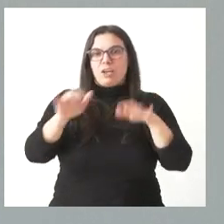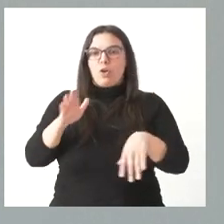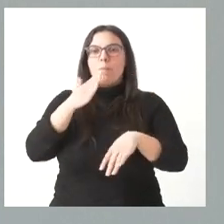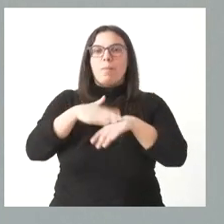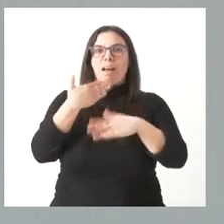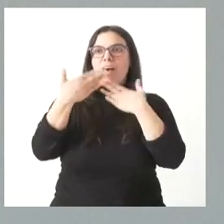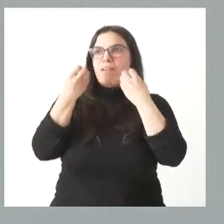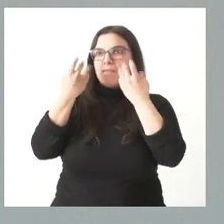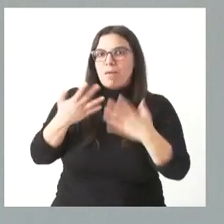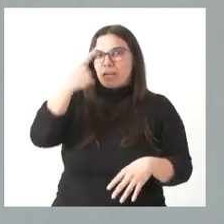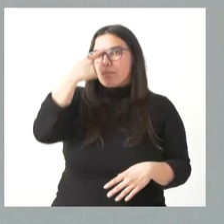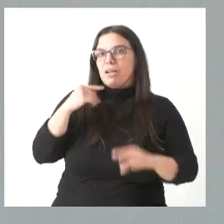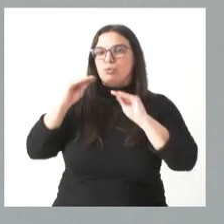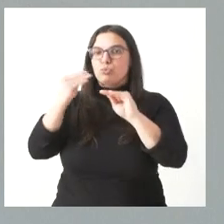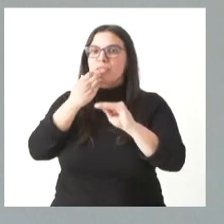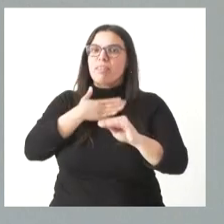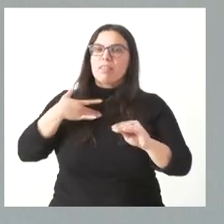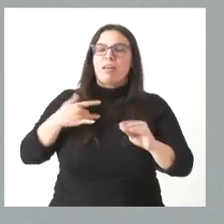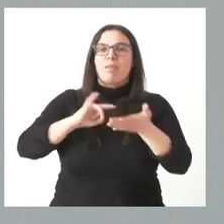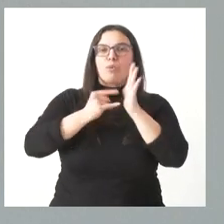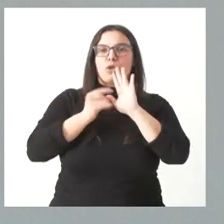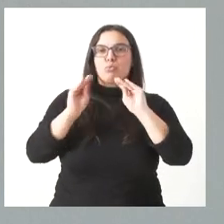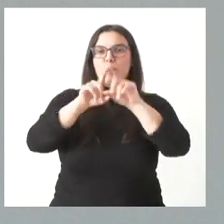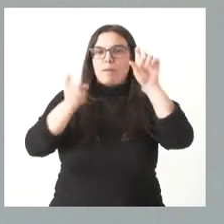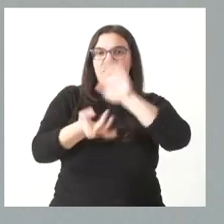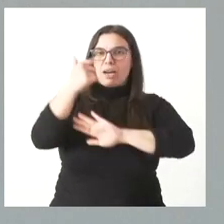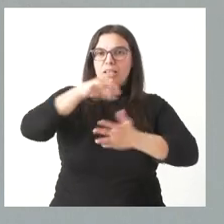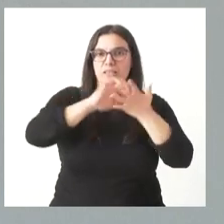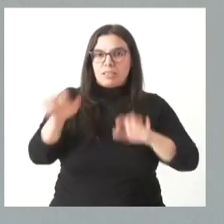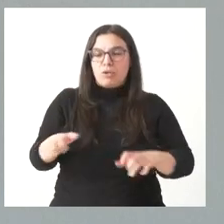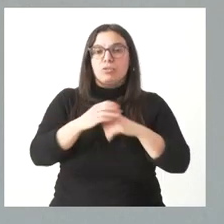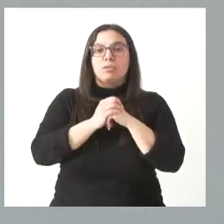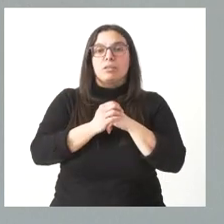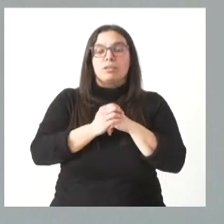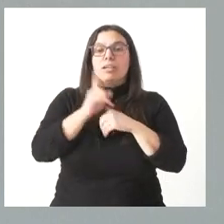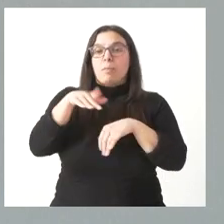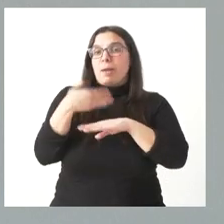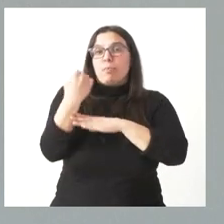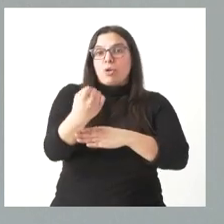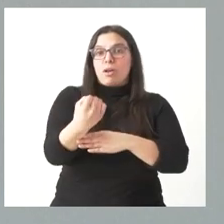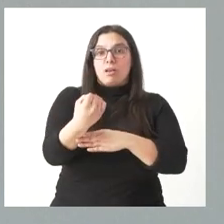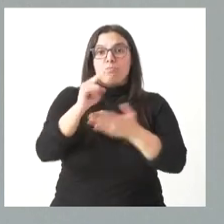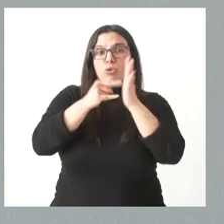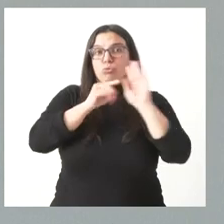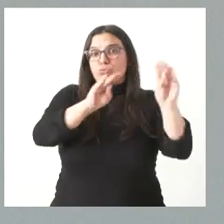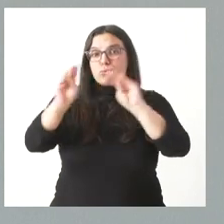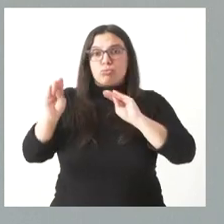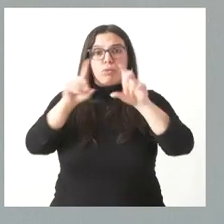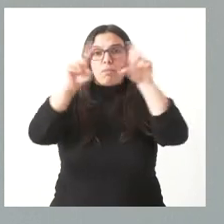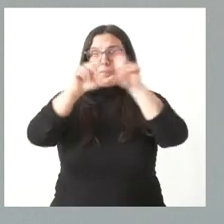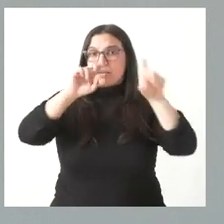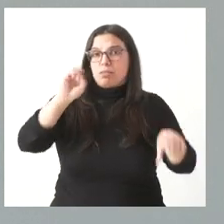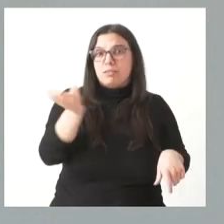decide hacer su proyecto de empresa en nuestra comunidad autónoma y para apoyar esos proyectos empresariales.